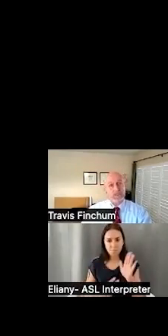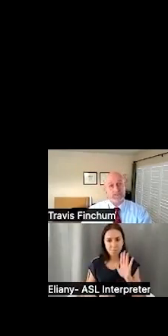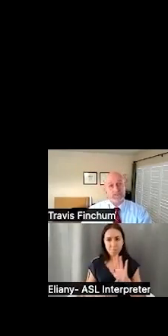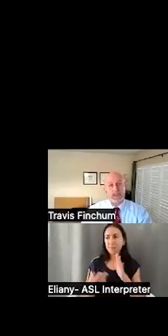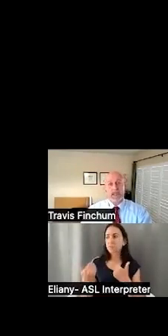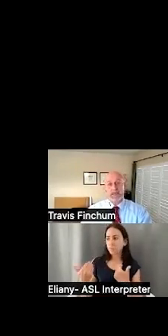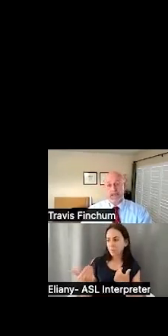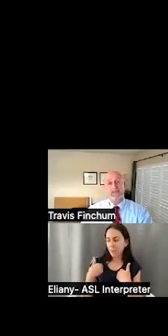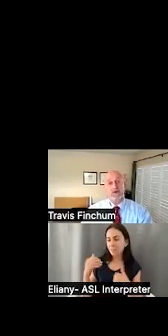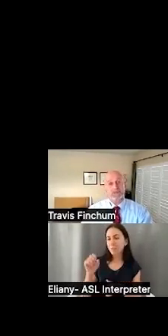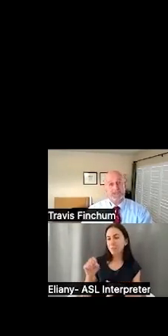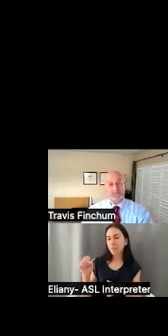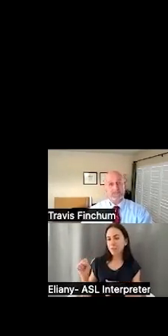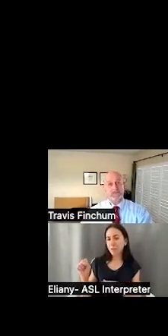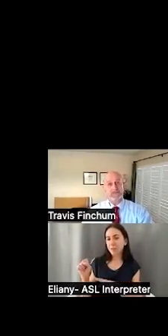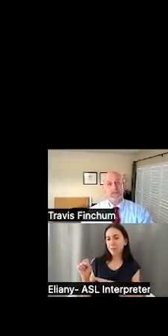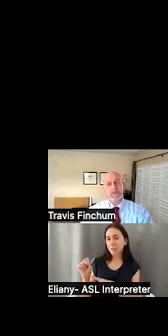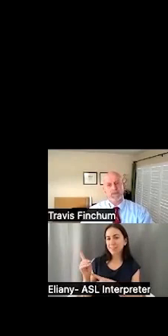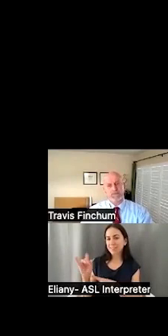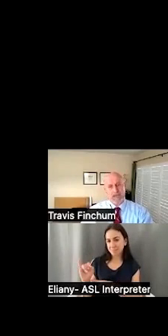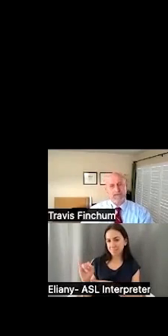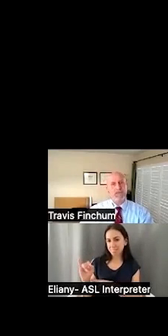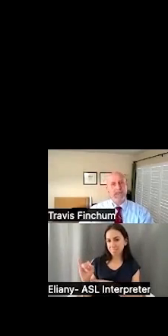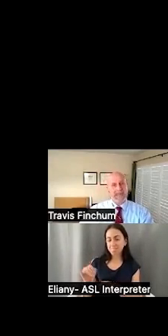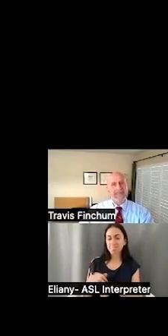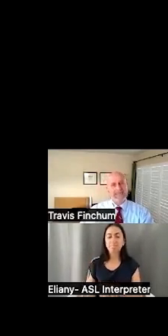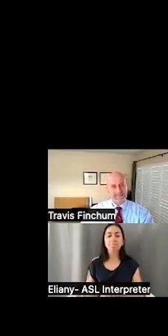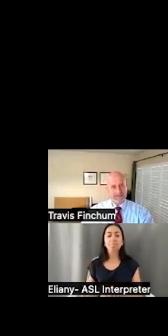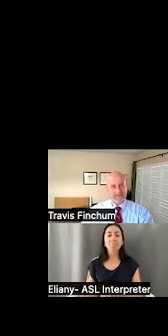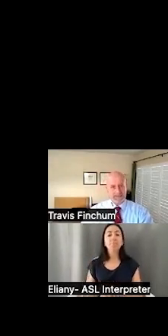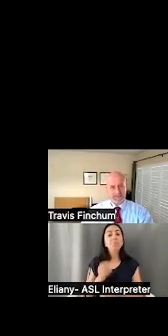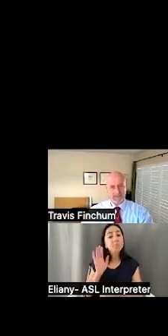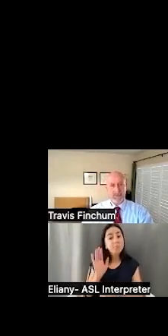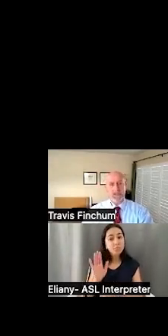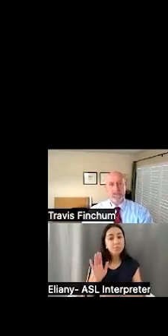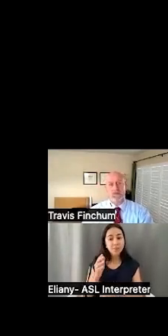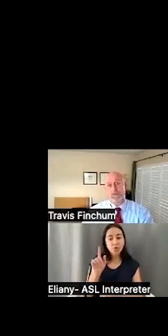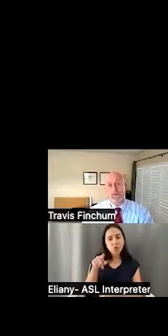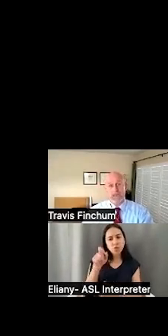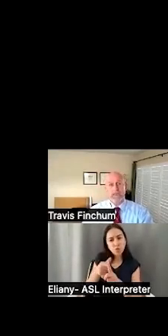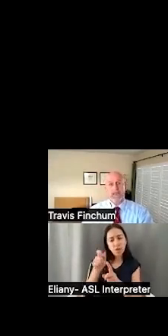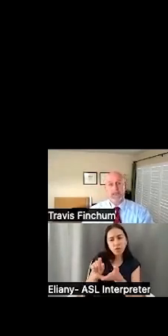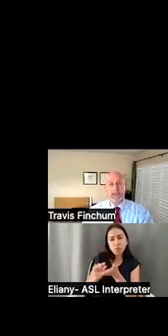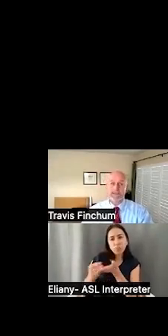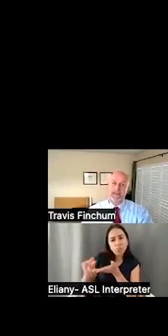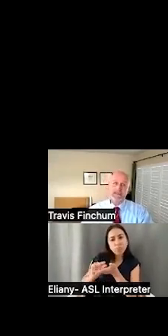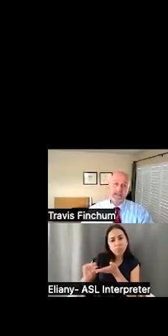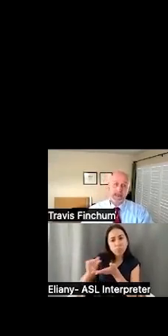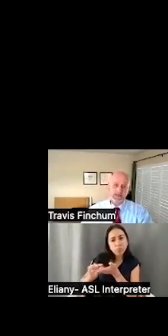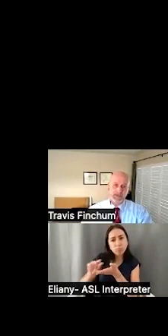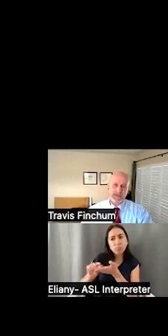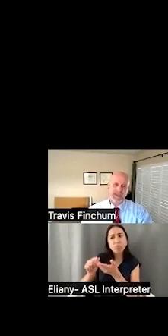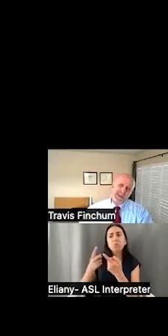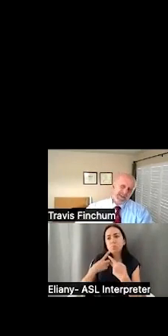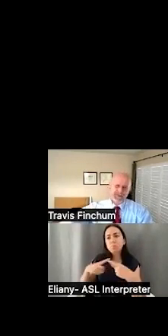empiezan a utilizar nuestros beneficios de seguro social antes. Eso se llama la discapacidad. Pero tienes que pagar en el